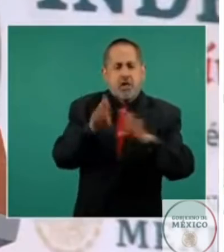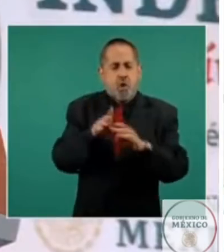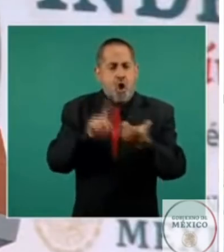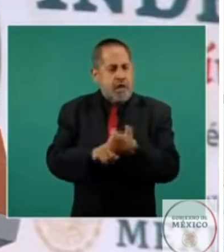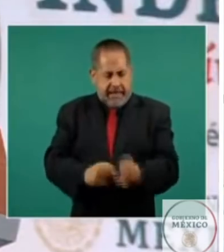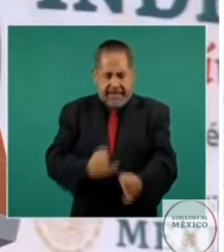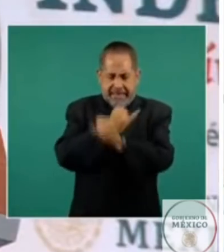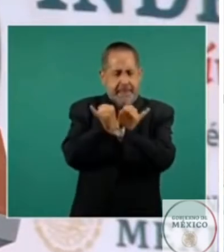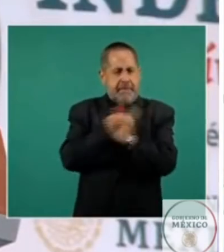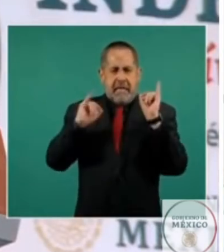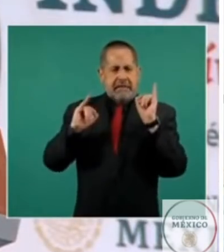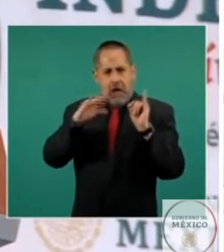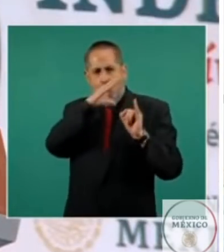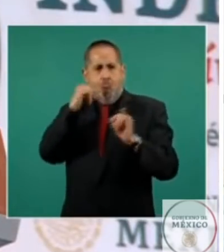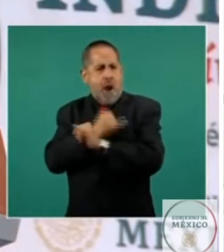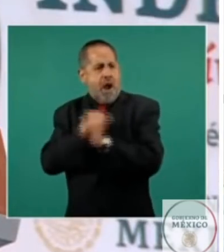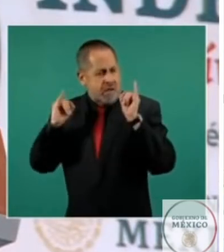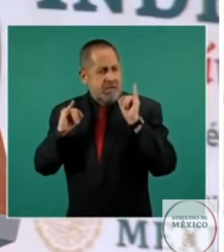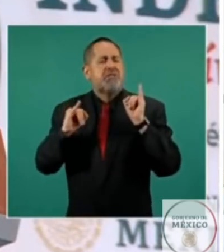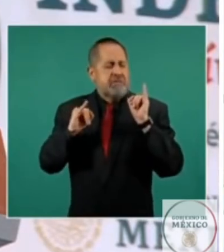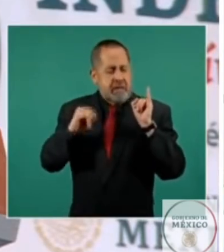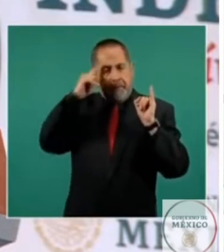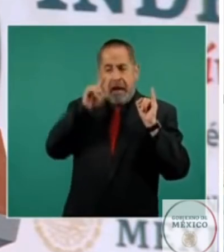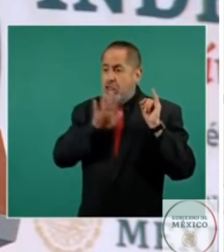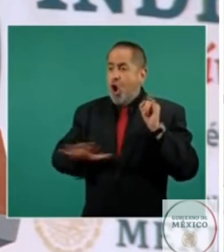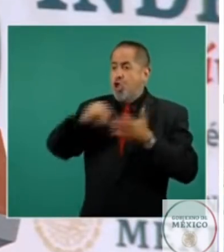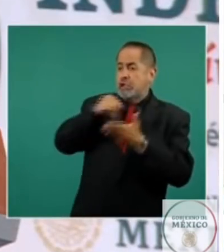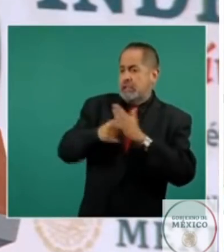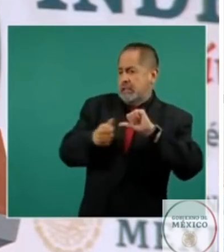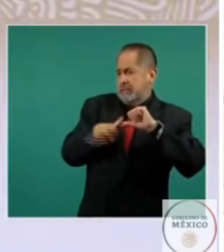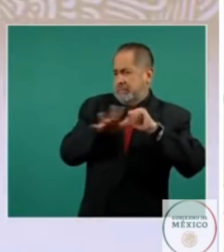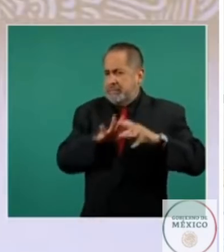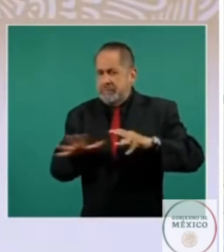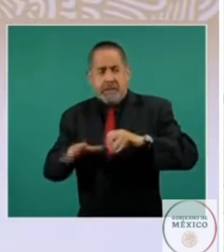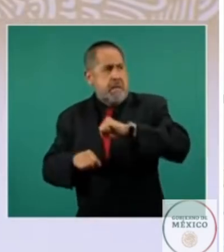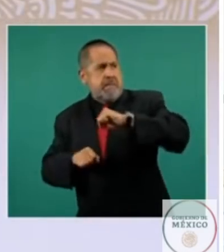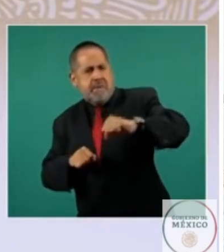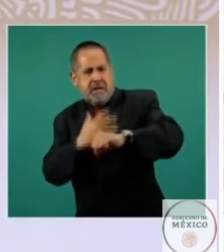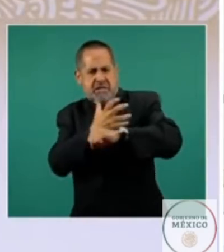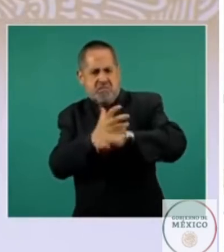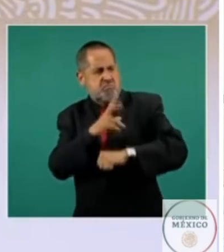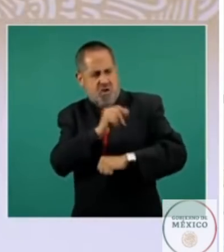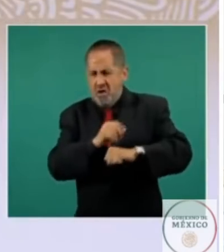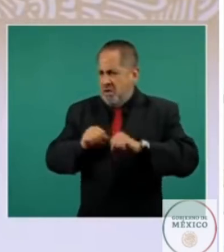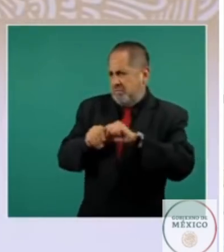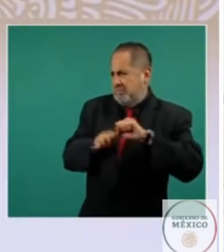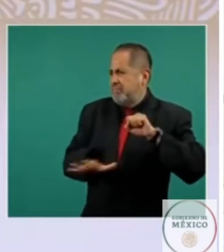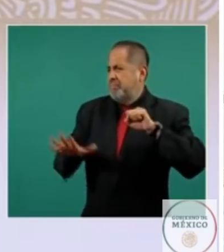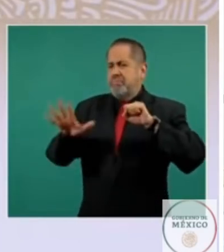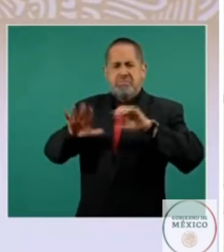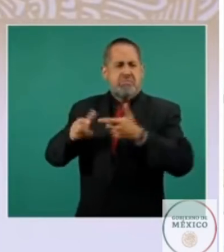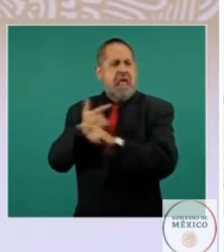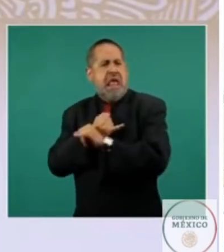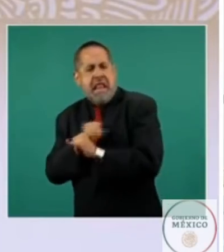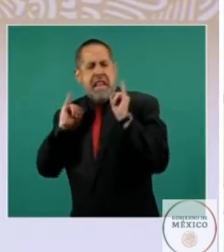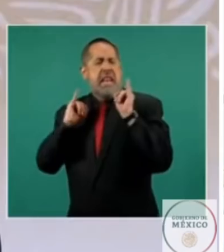la independencia de Cuba que se extiendan por las Antillas los Estados Unidos y caigan con esa fuerza más sobre